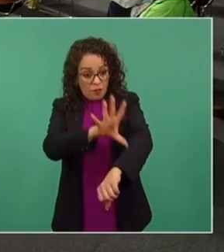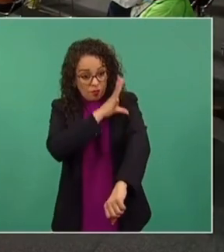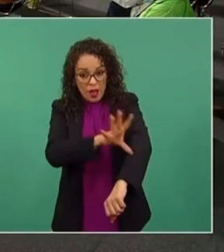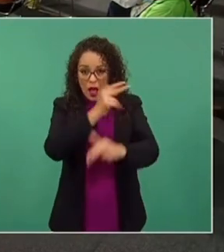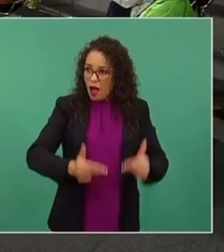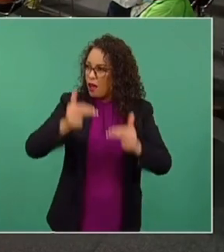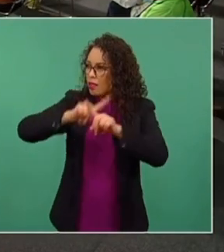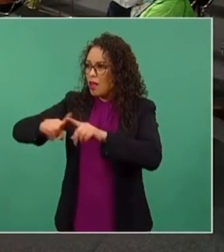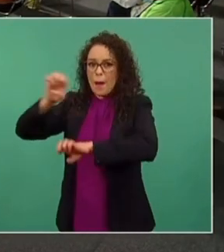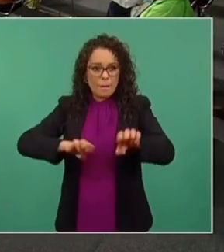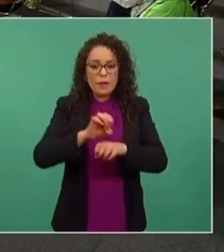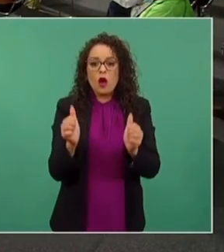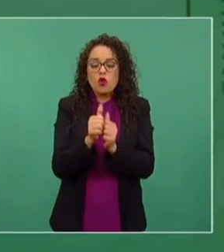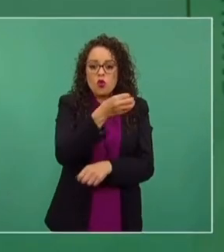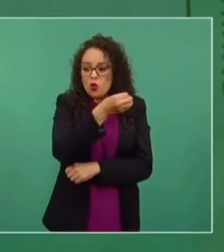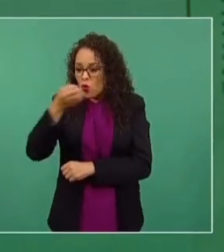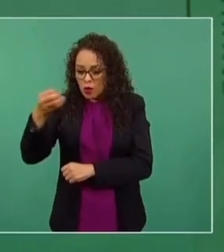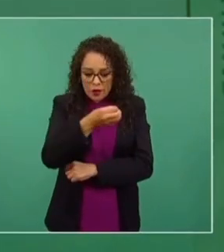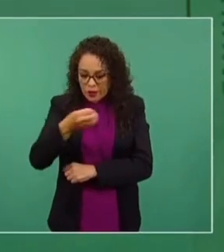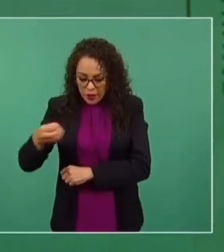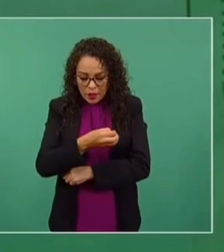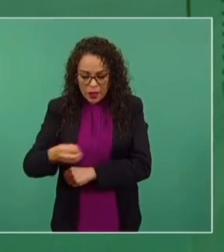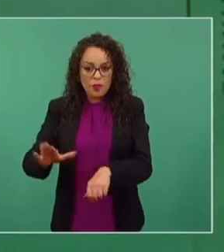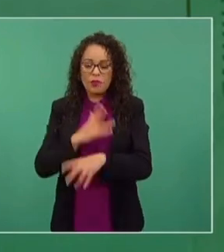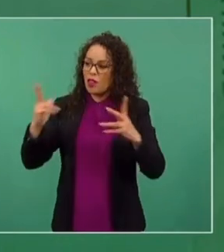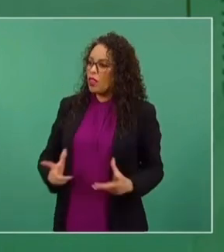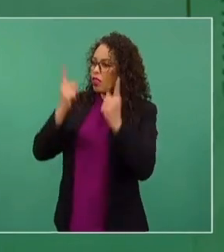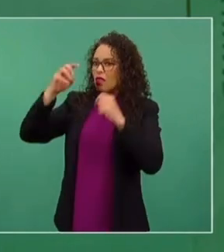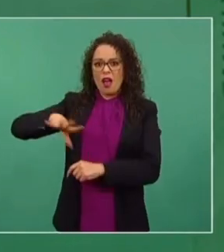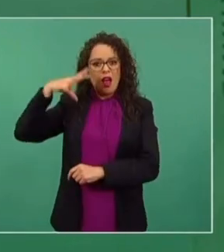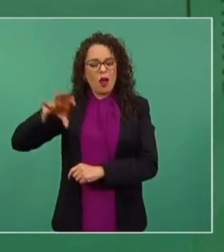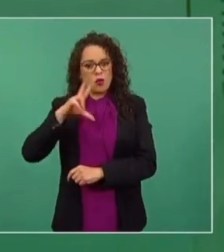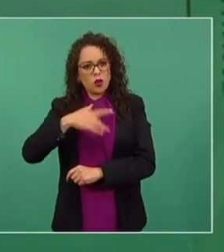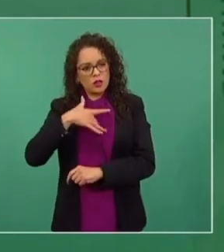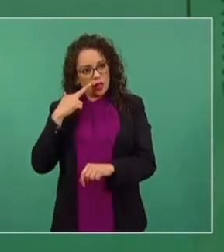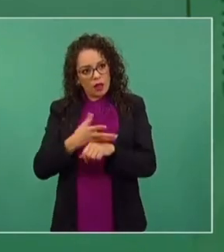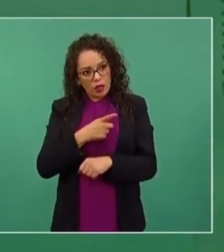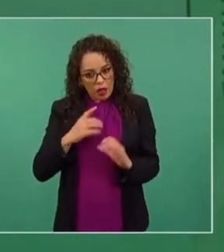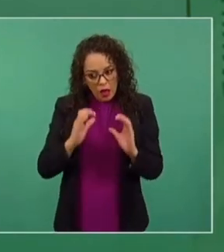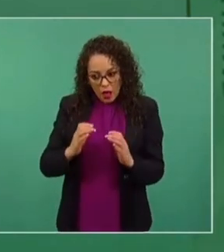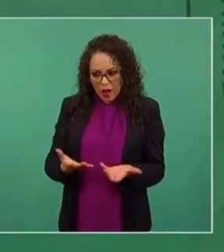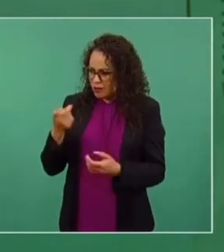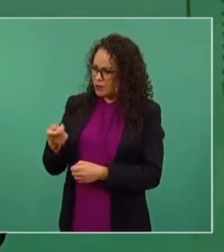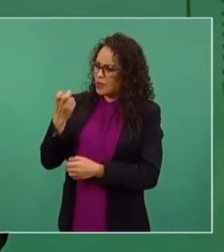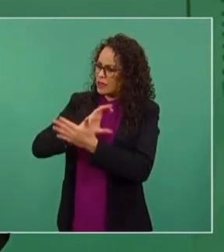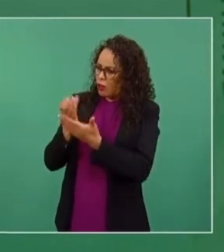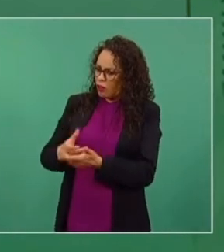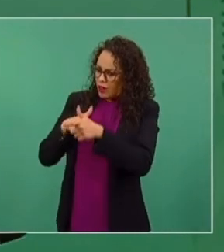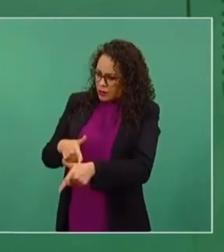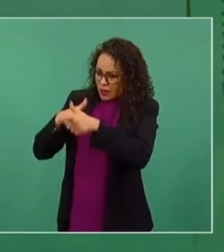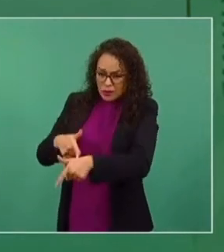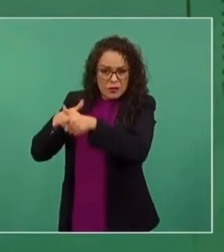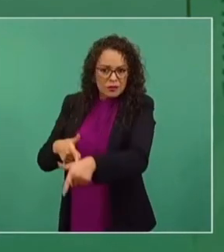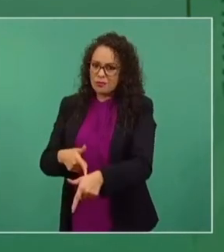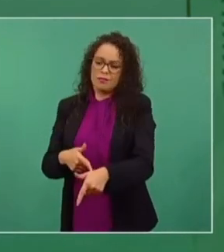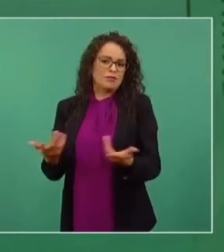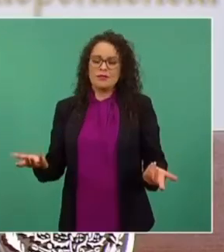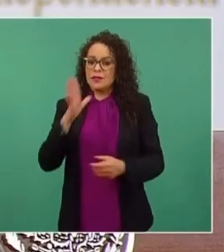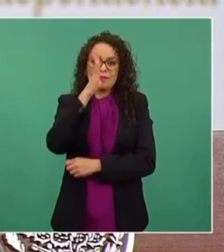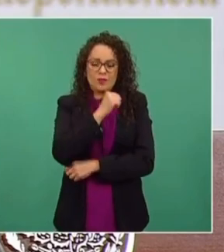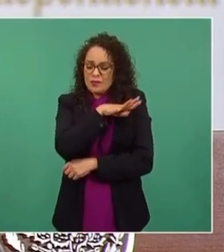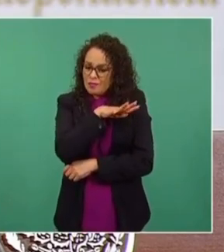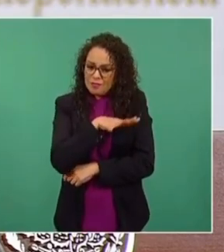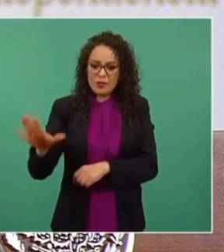Ya no es posible que de manera irresponsable se mantengan esos contratos, porque vamos a perder todos.